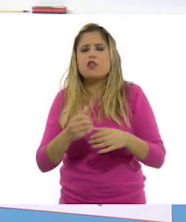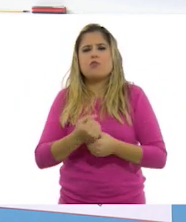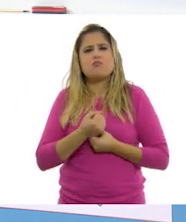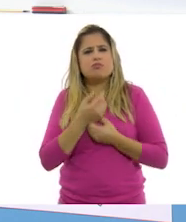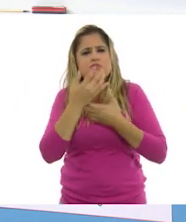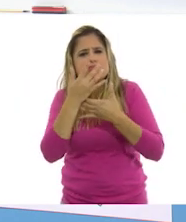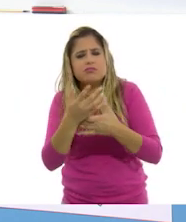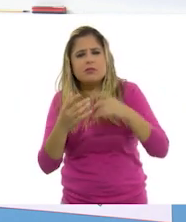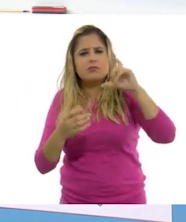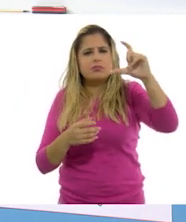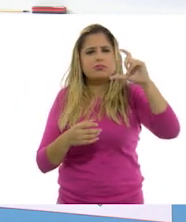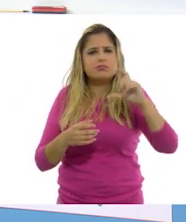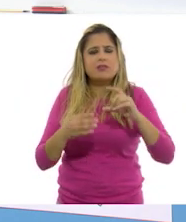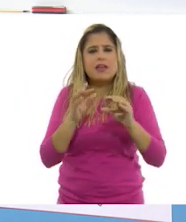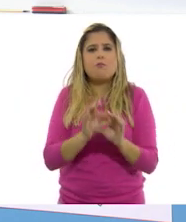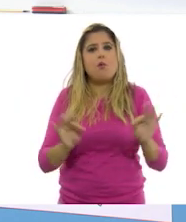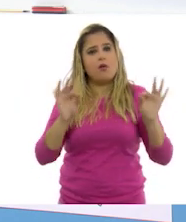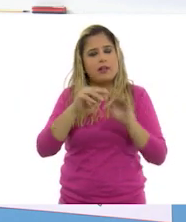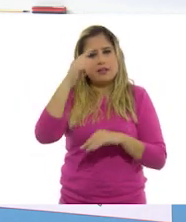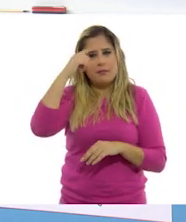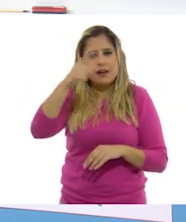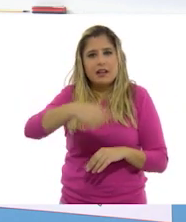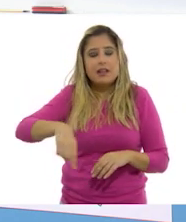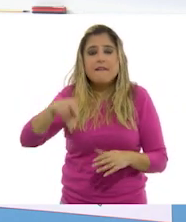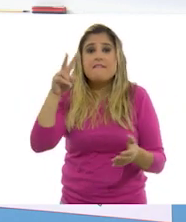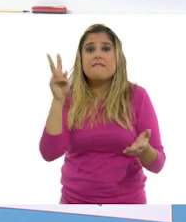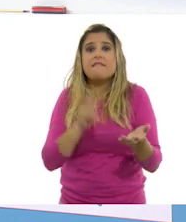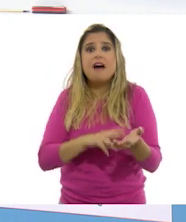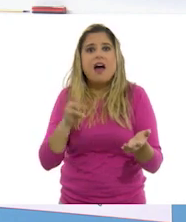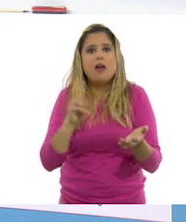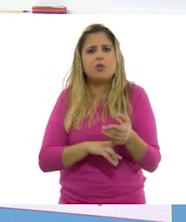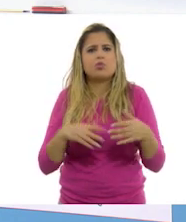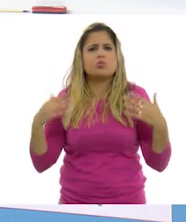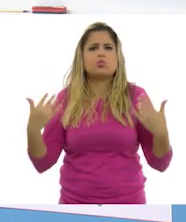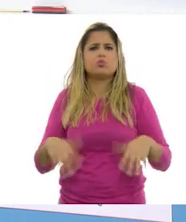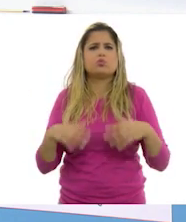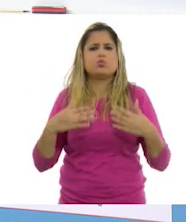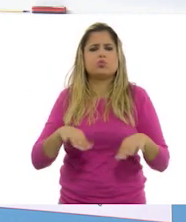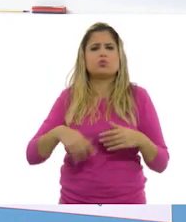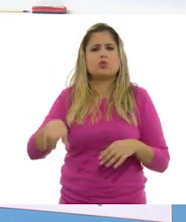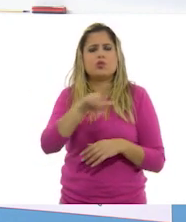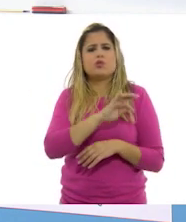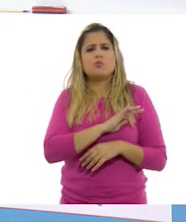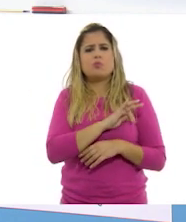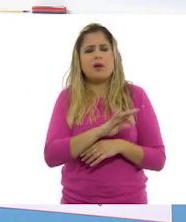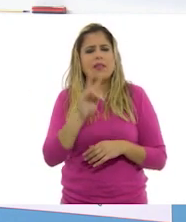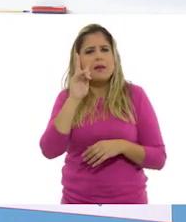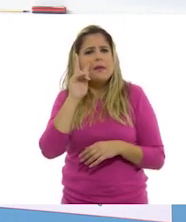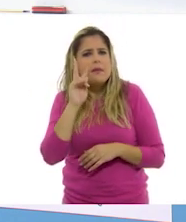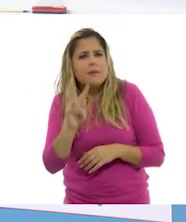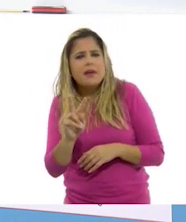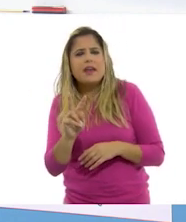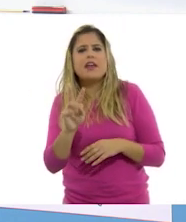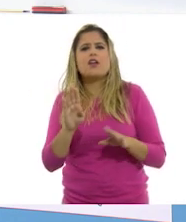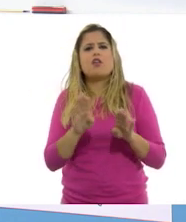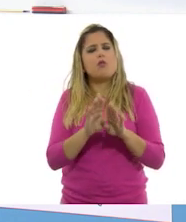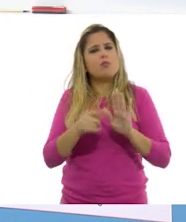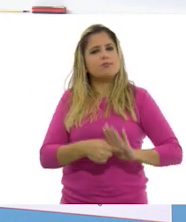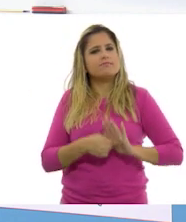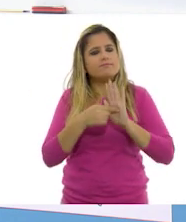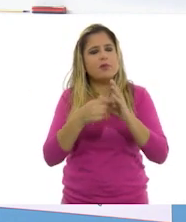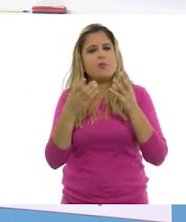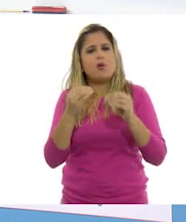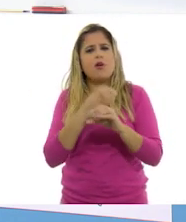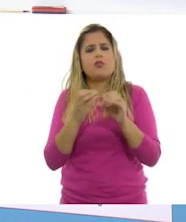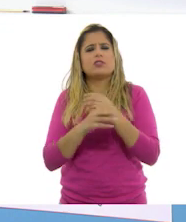son muy importantes para ellos. Son tan valiosos que con los versos pueden representar o referirse a muchas